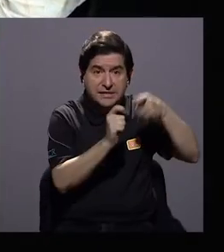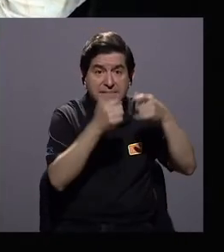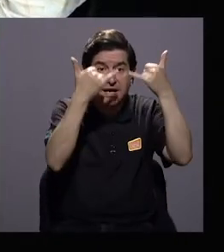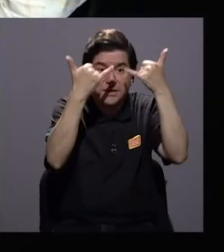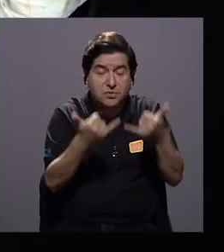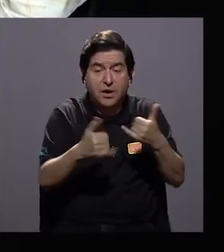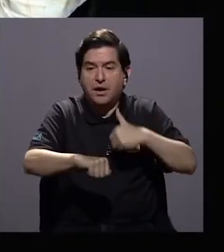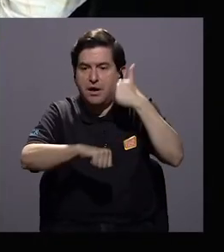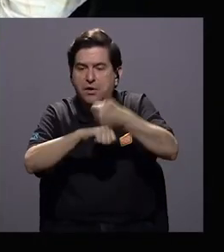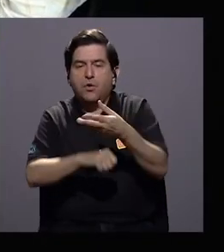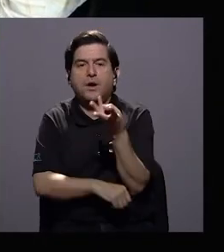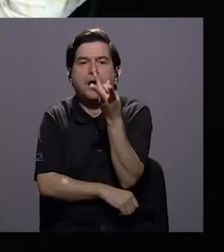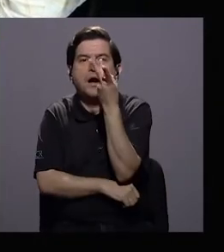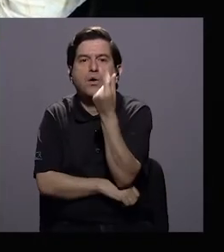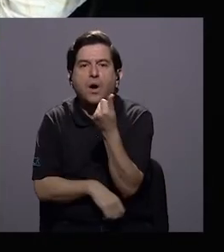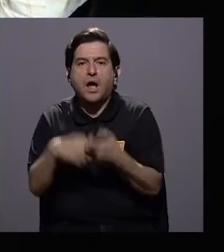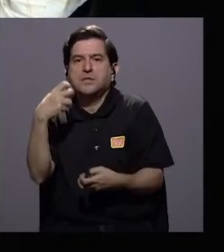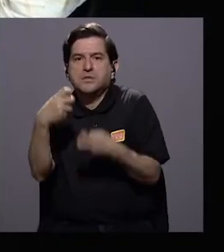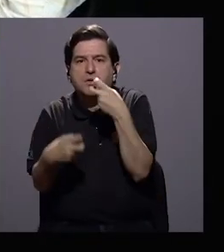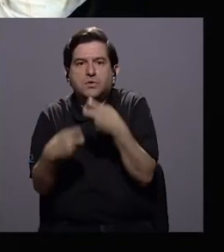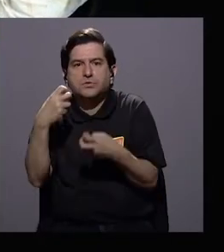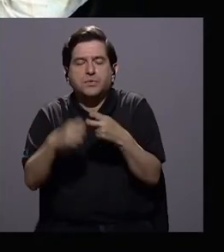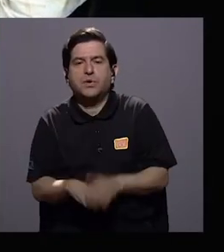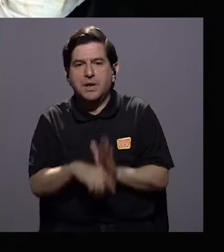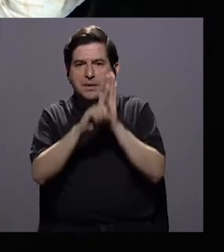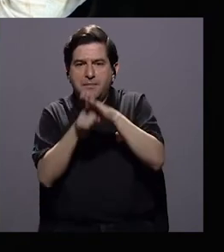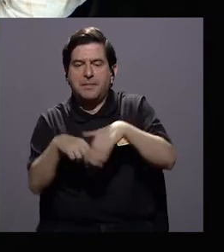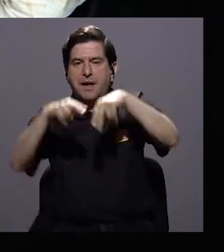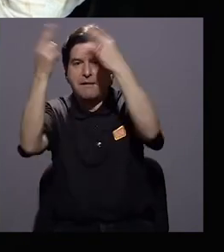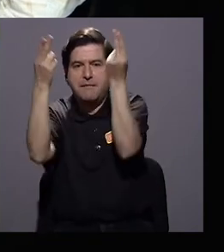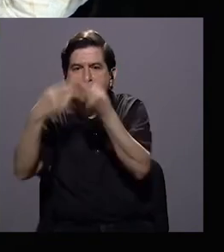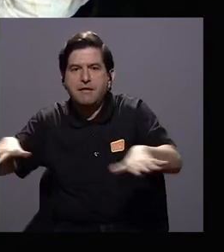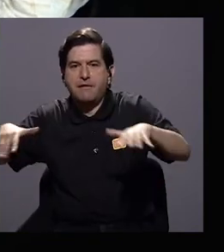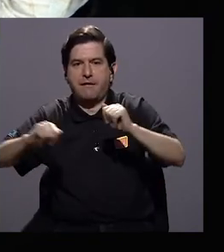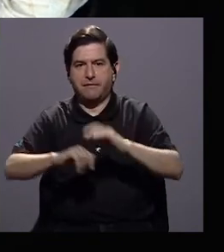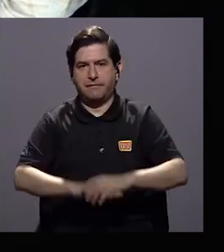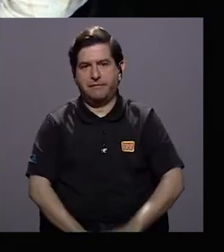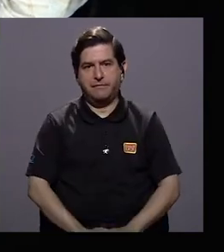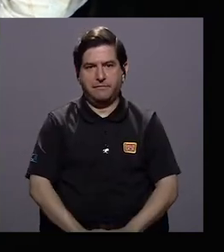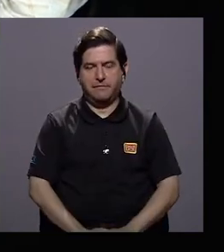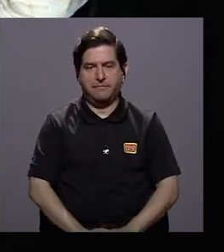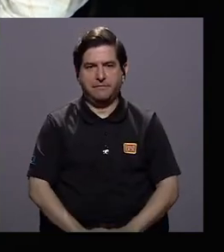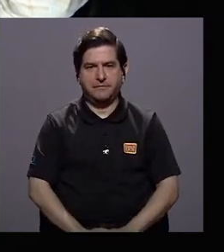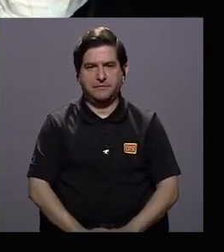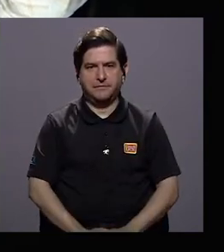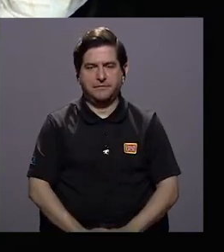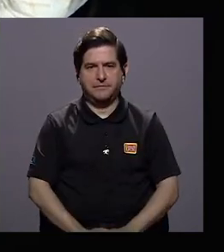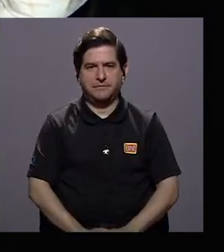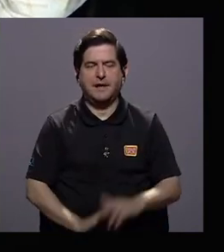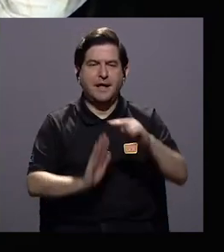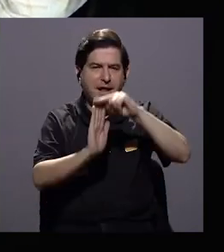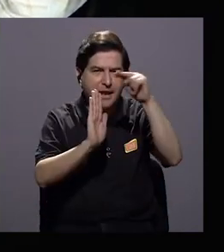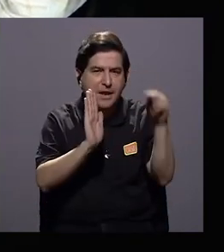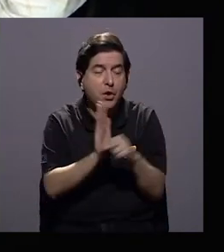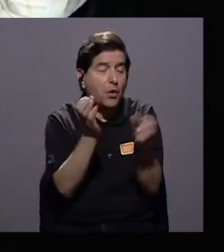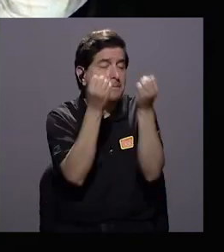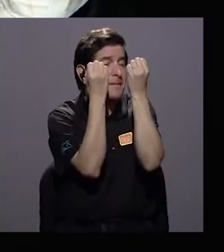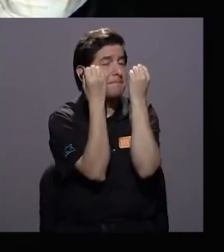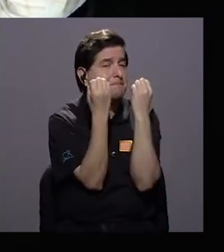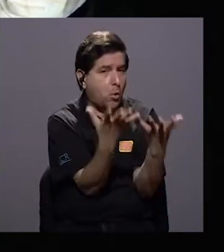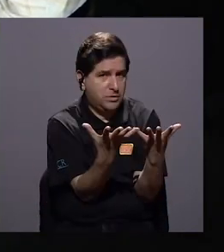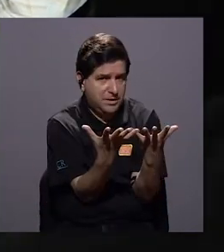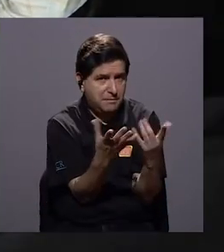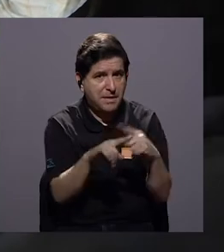ahora estamos determinando la cantidad de problemas en el bullying cibernético. Vean, normativa